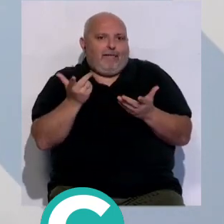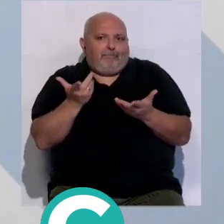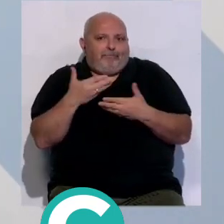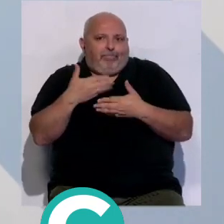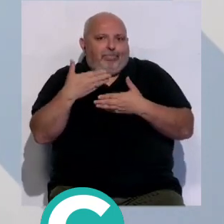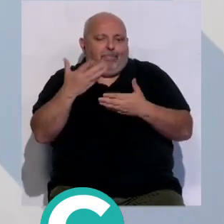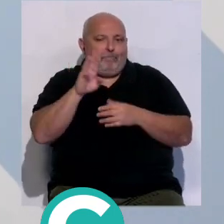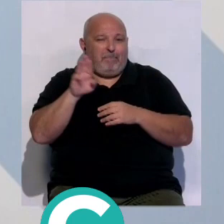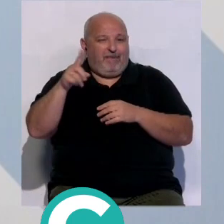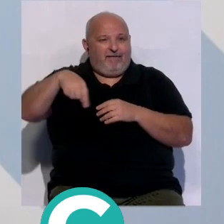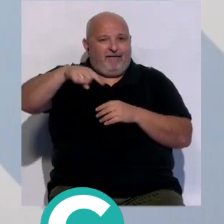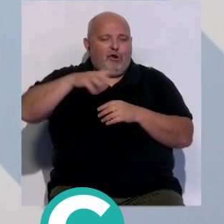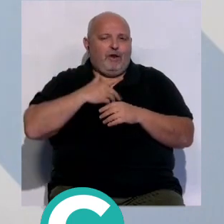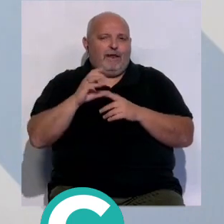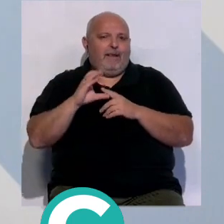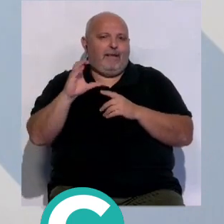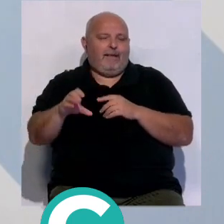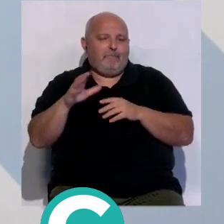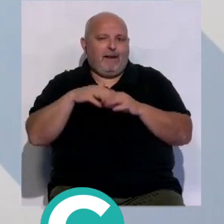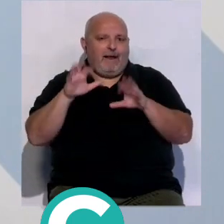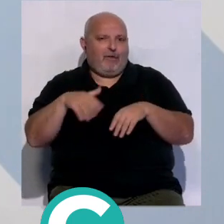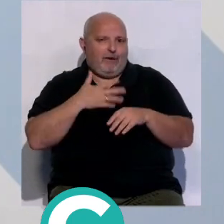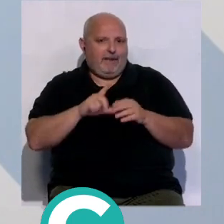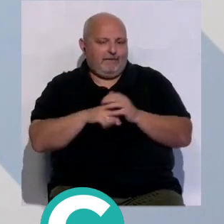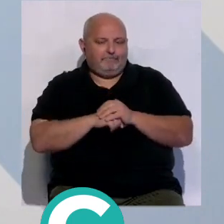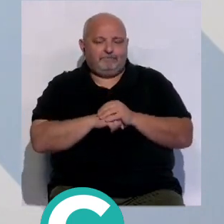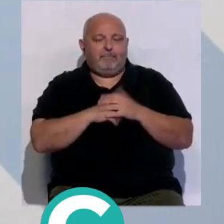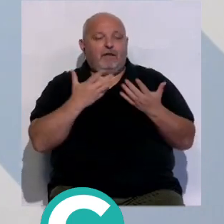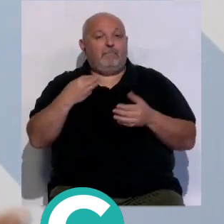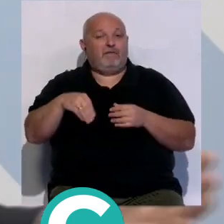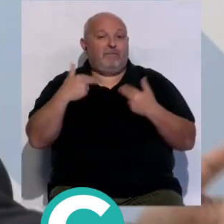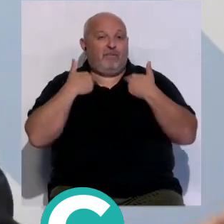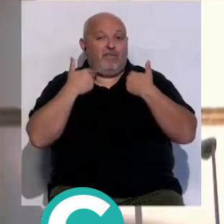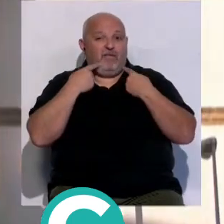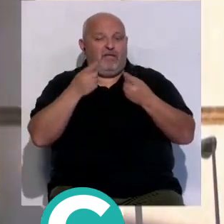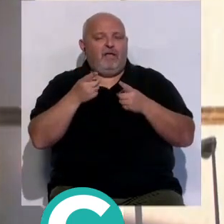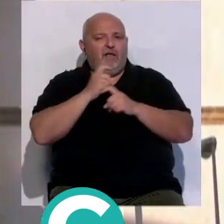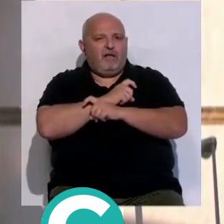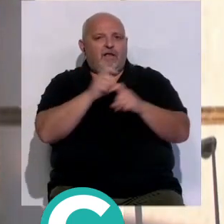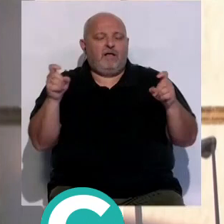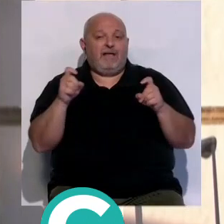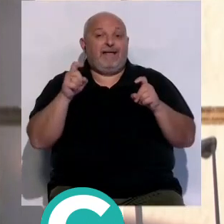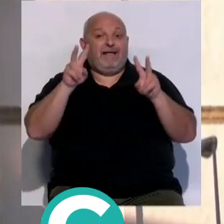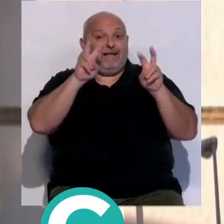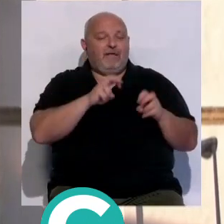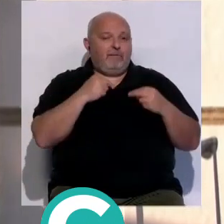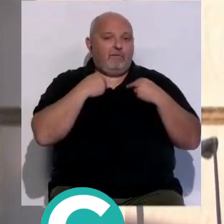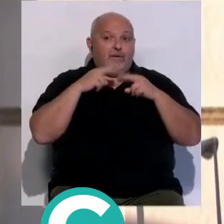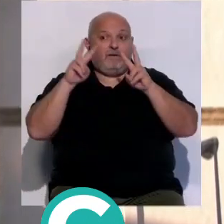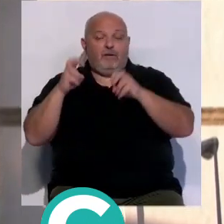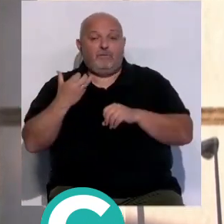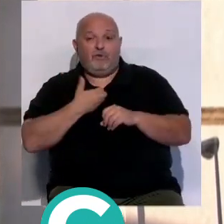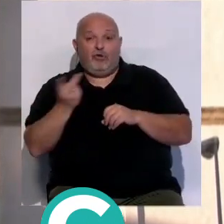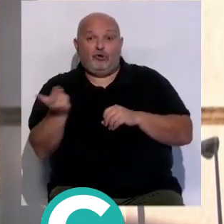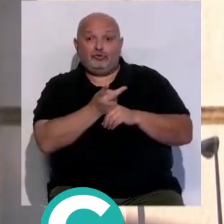del Partido Popular de no invertir en la ciudad de Cádiz El presidente de la Diputación ha anunciado que tanto Diputación como el